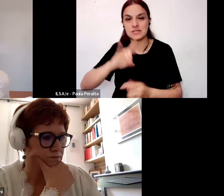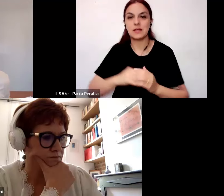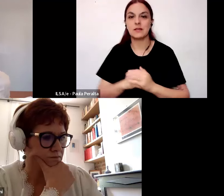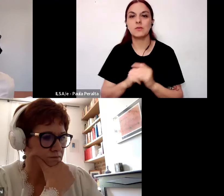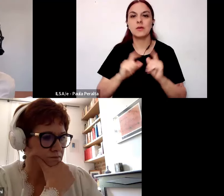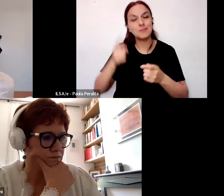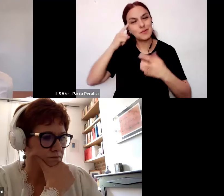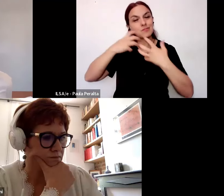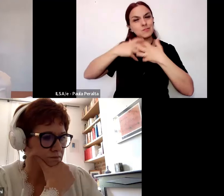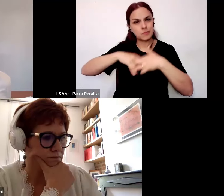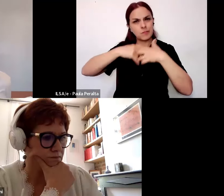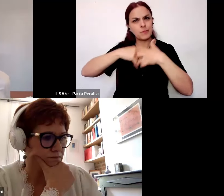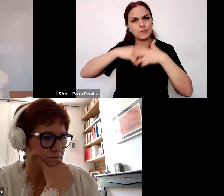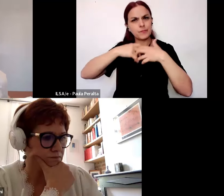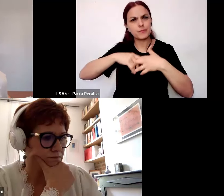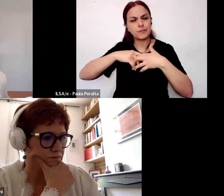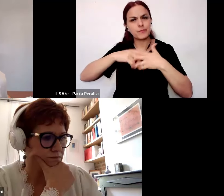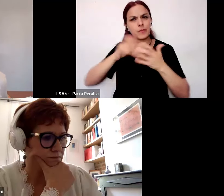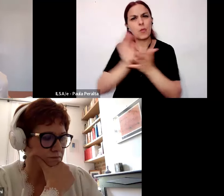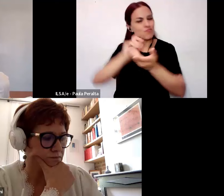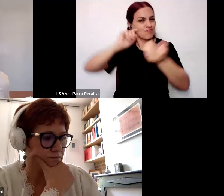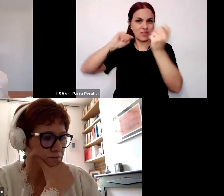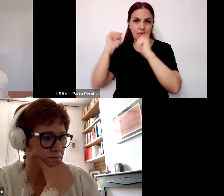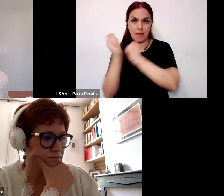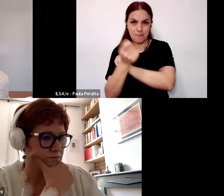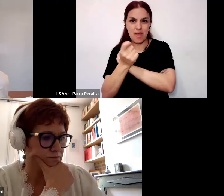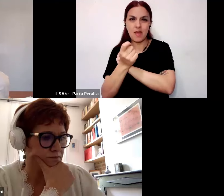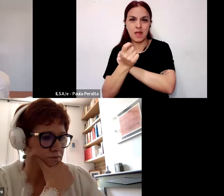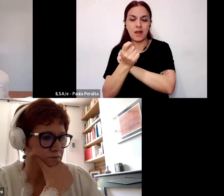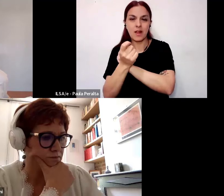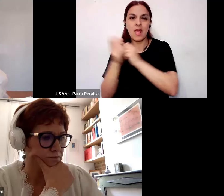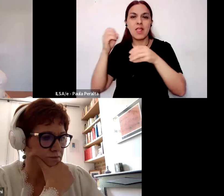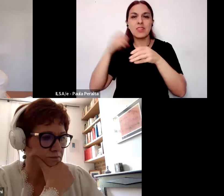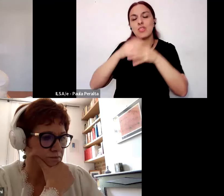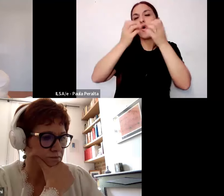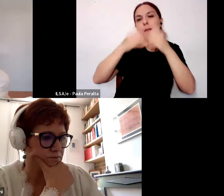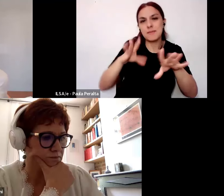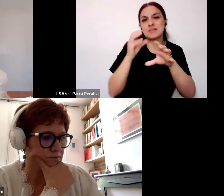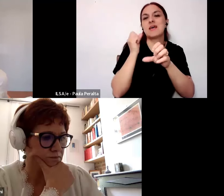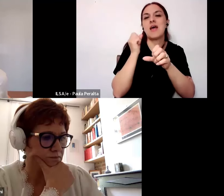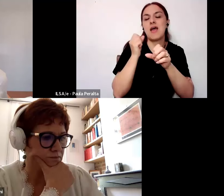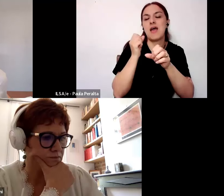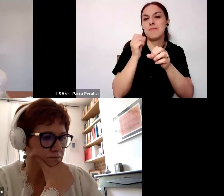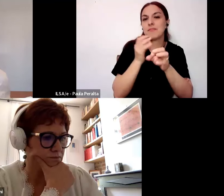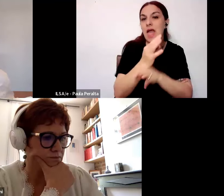interpelación también de desplazarse de reposicionarse en el campo de la producción tratando de no